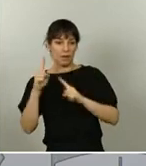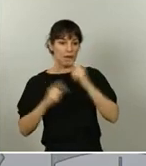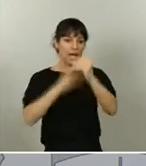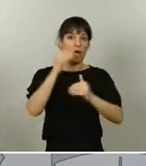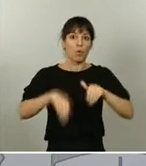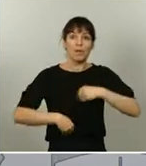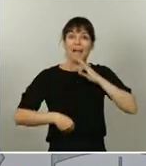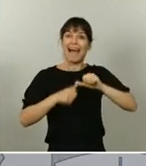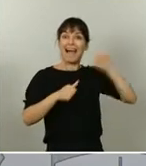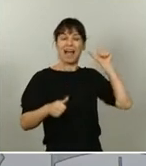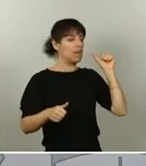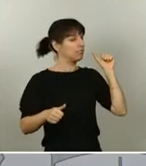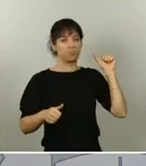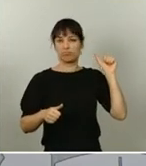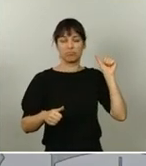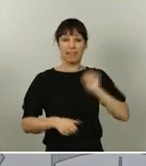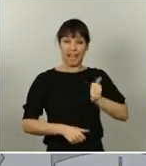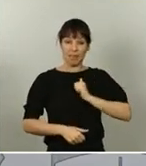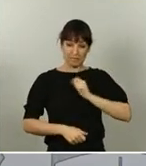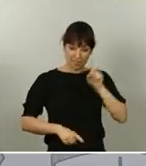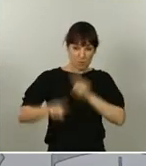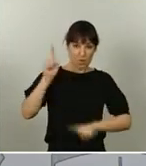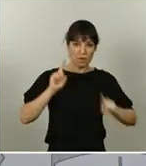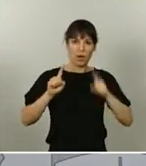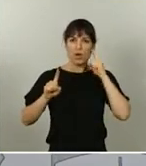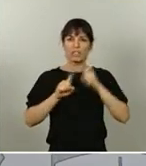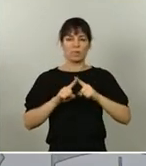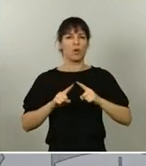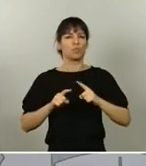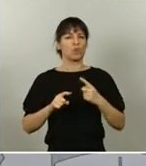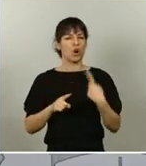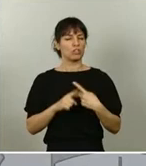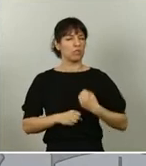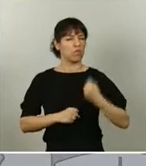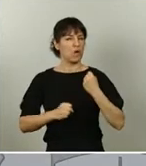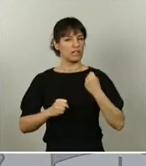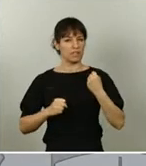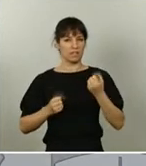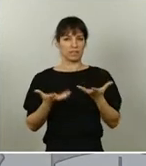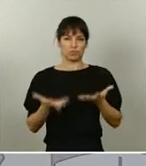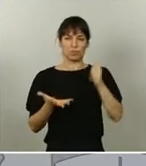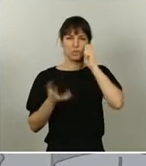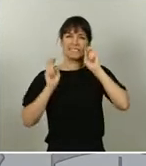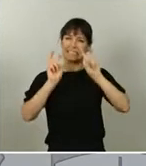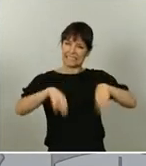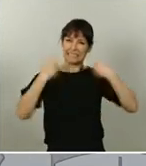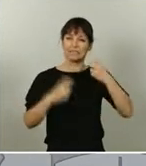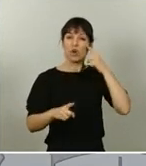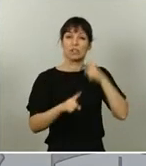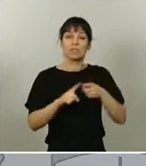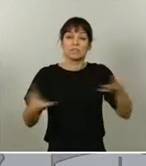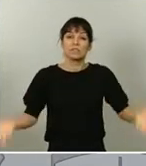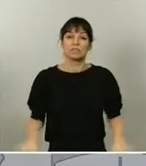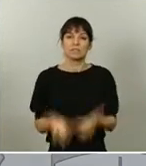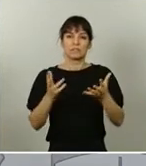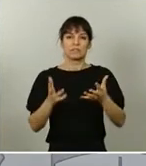transformar nuestras grandes fortalezas de nuestra oferta turística para impulsar, en definitiva, una renovación urbana